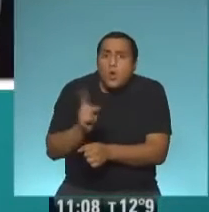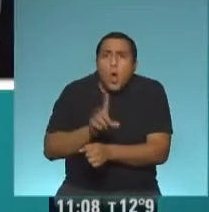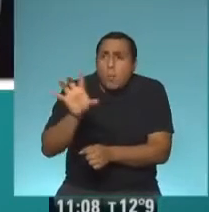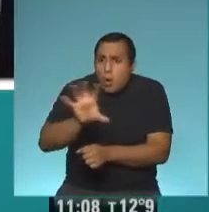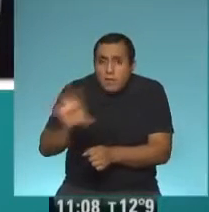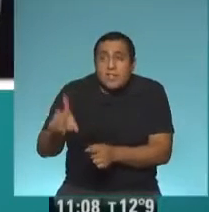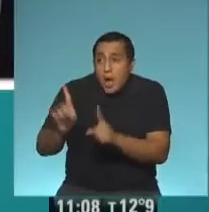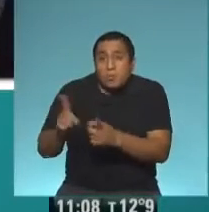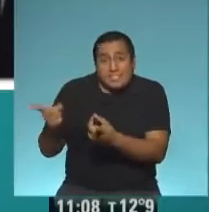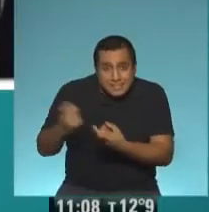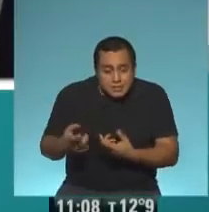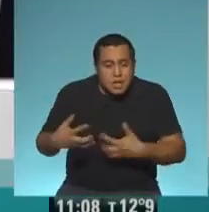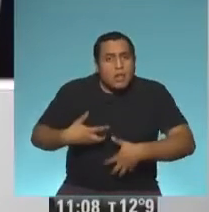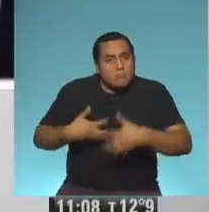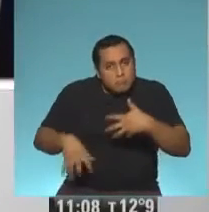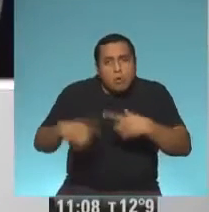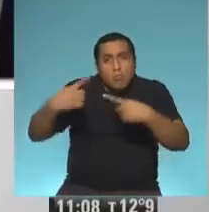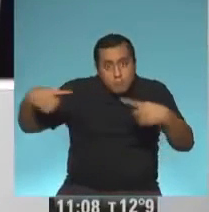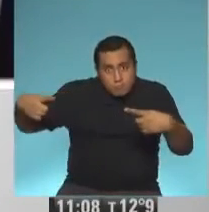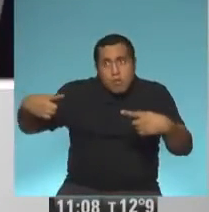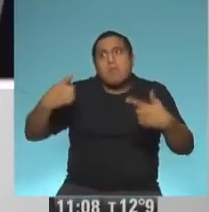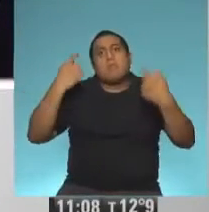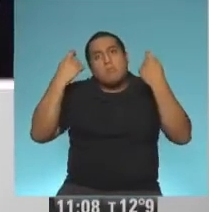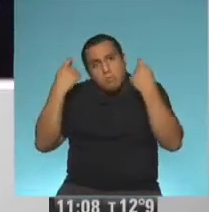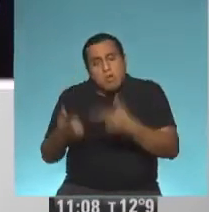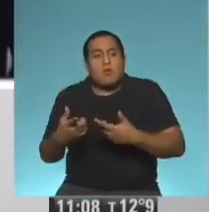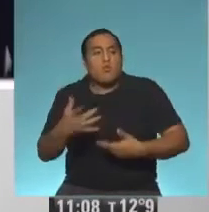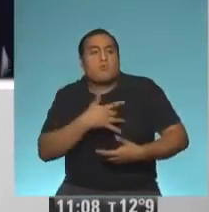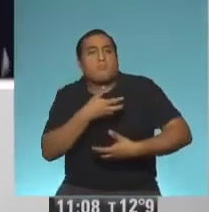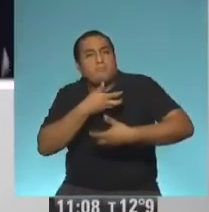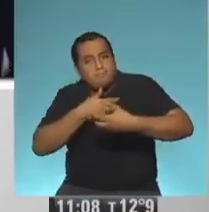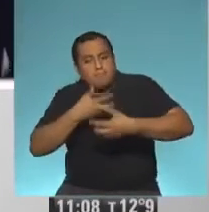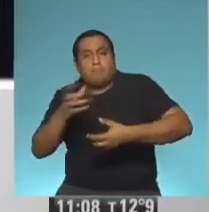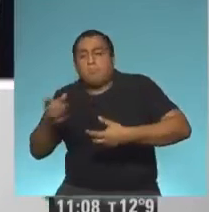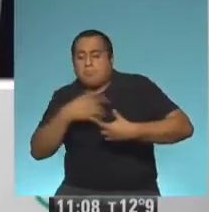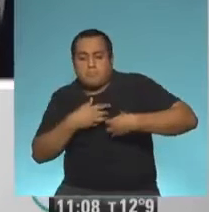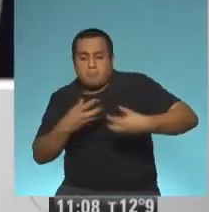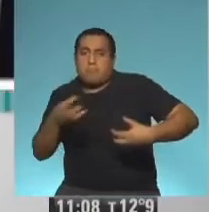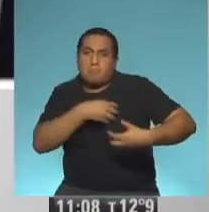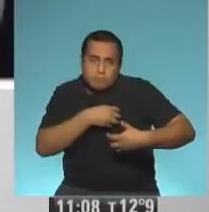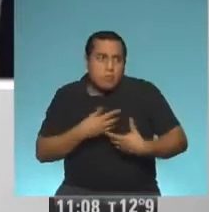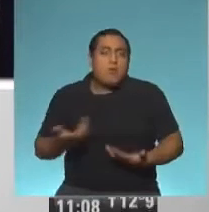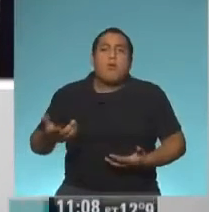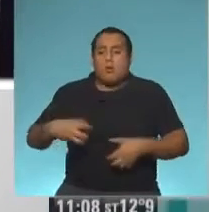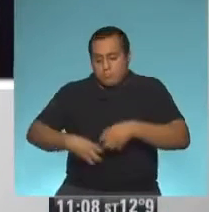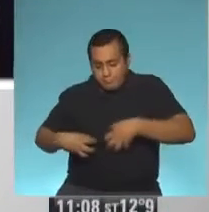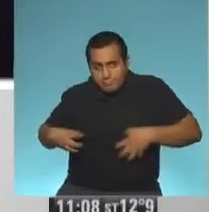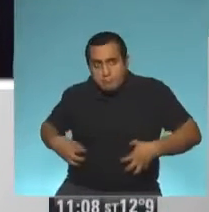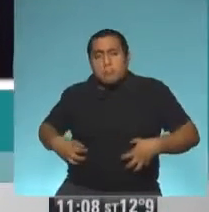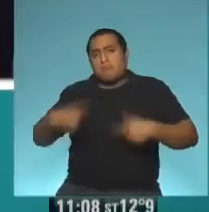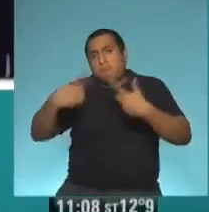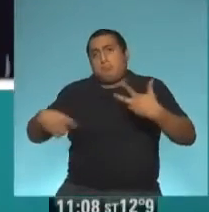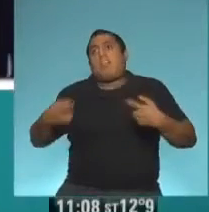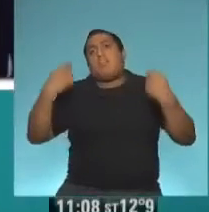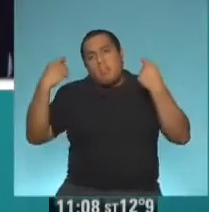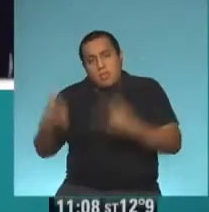este tipo de prestaciones, como son los trasplantes cardíacos, renales, hepáticos, que vamos a seguir haciendo.